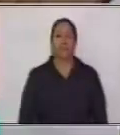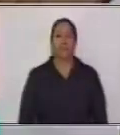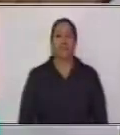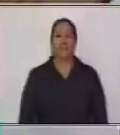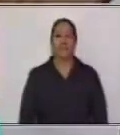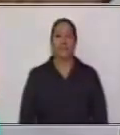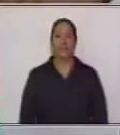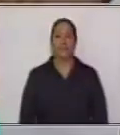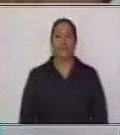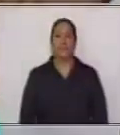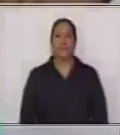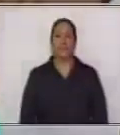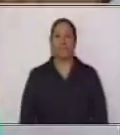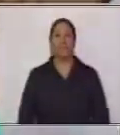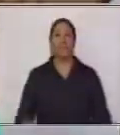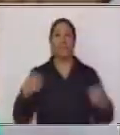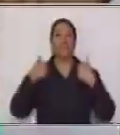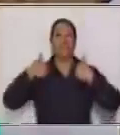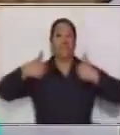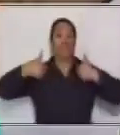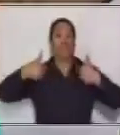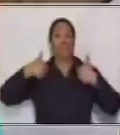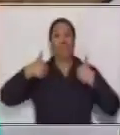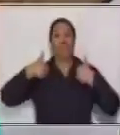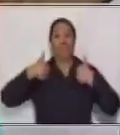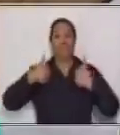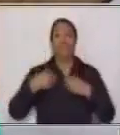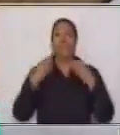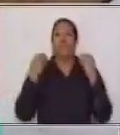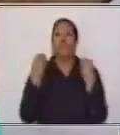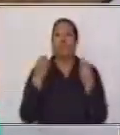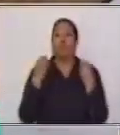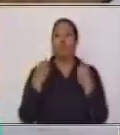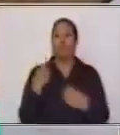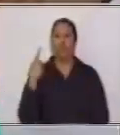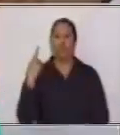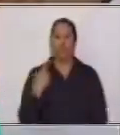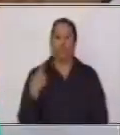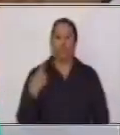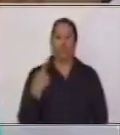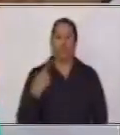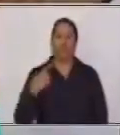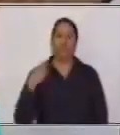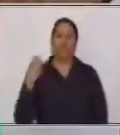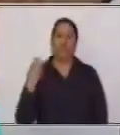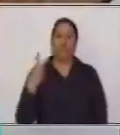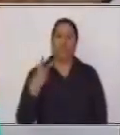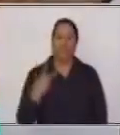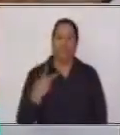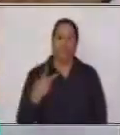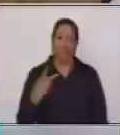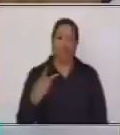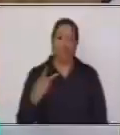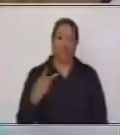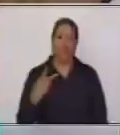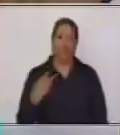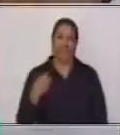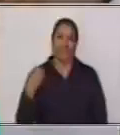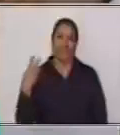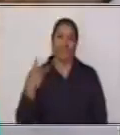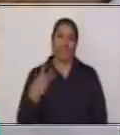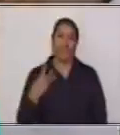Muy bien. Hay muchos. Contemos. Uno, dos